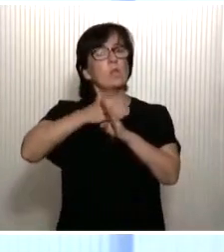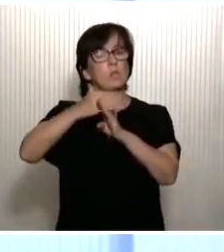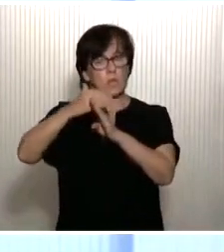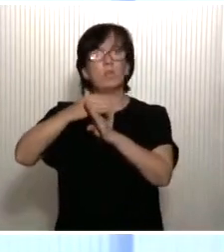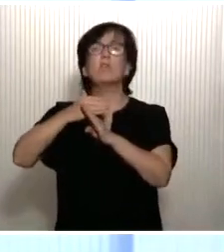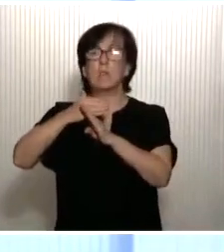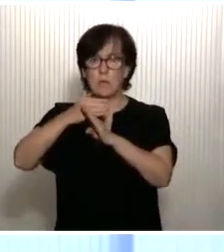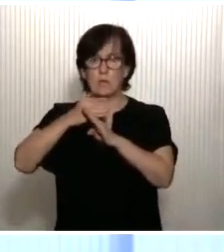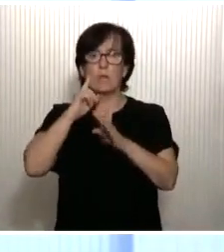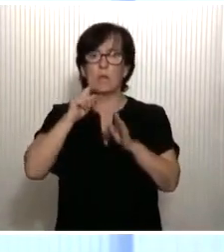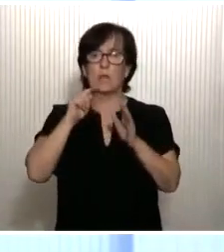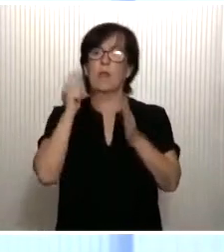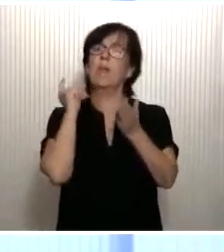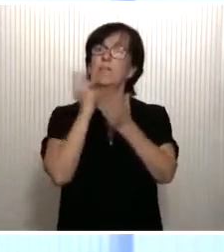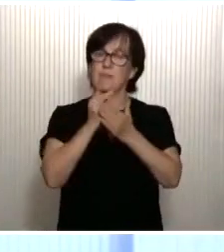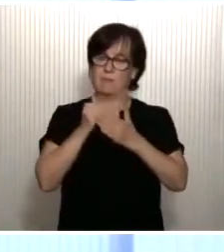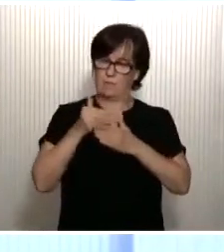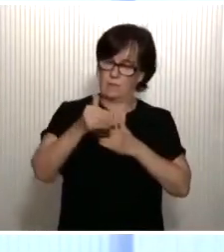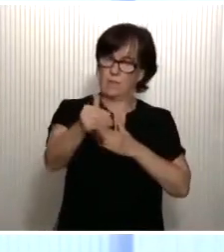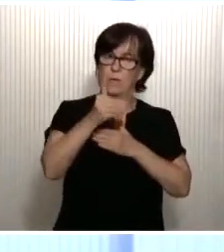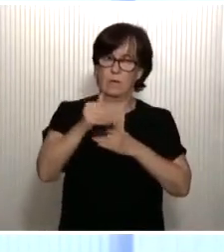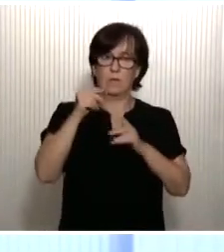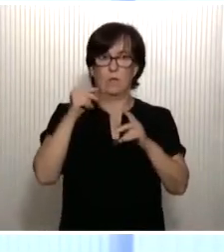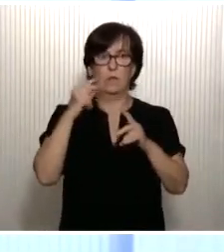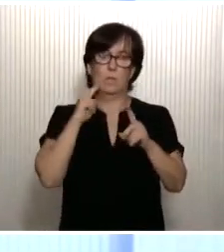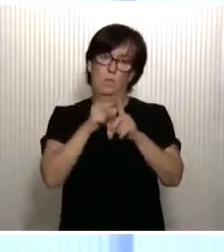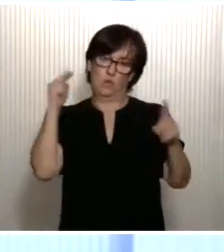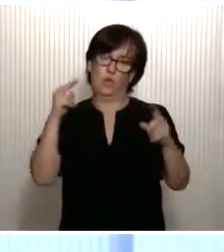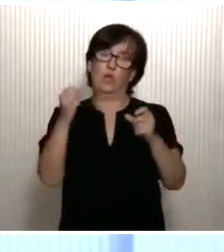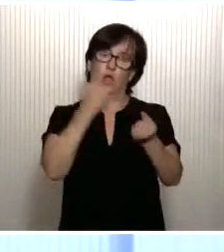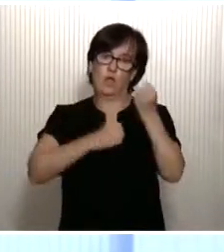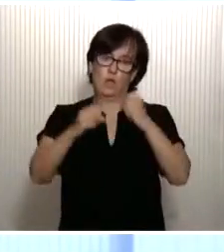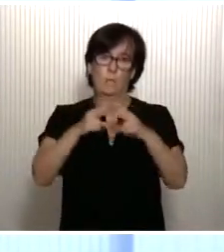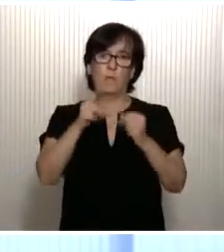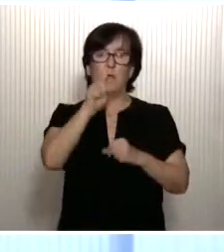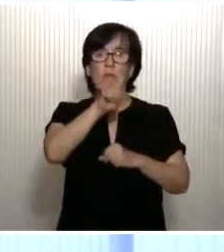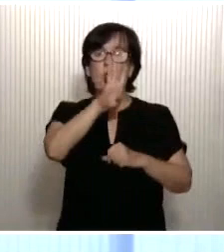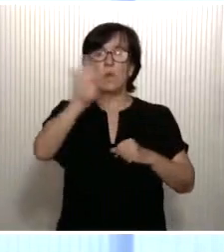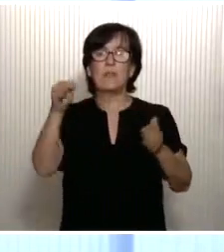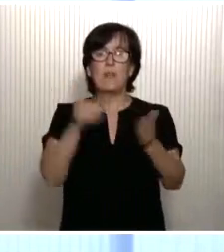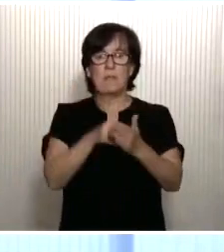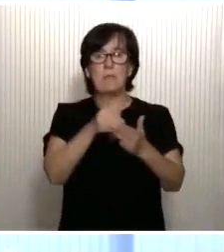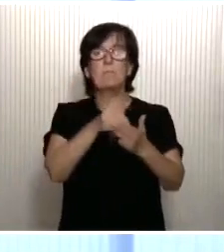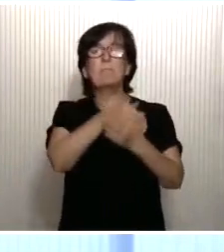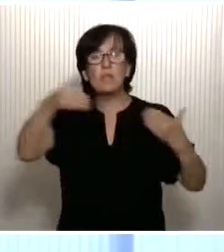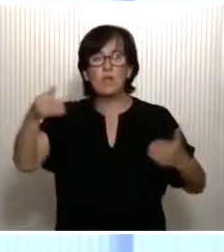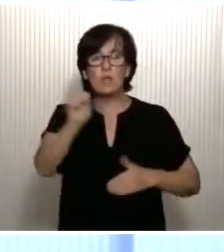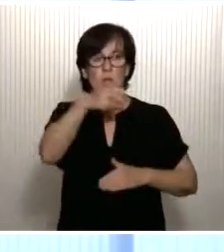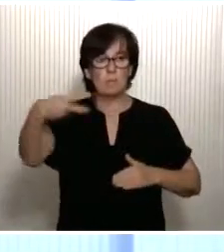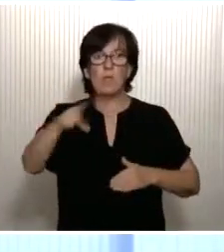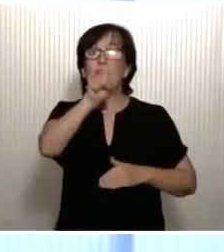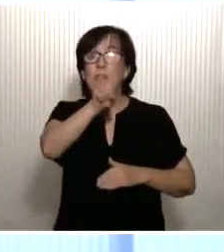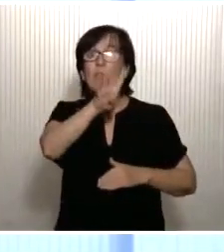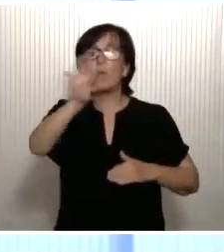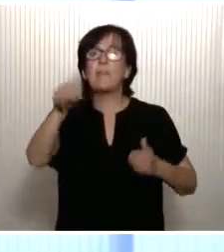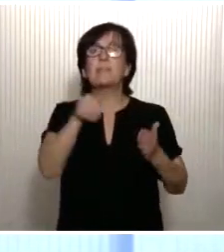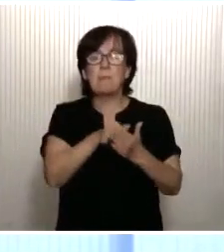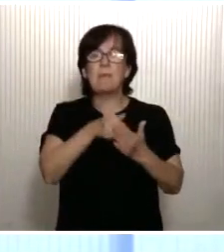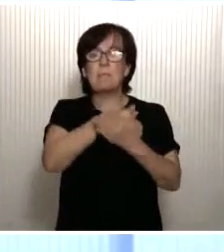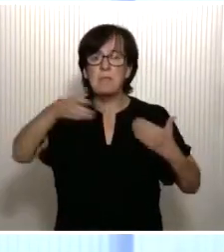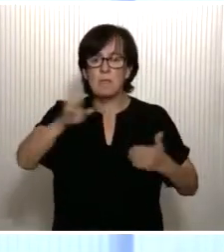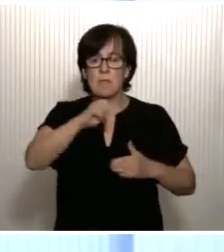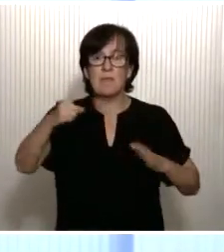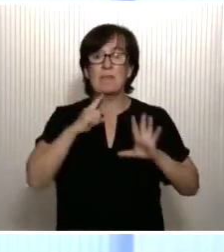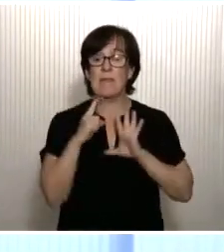del desafío que tenemos por delante desde el punto de vista económico y social. 140.000 millones de euros, 140.000 millones de euros durante los